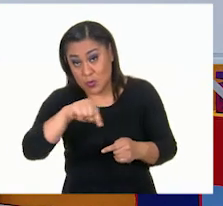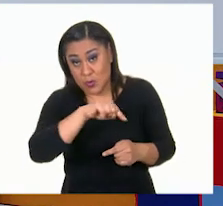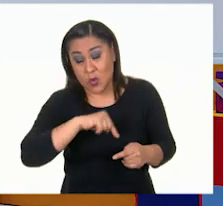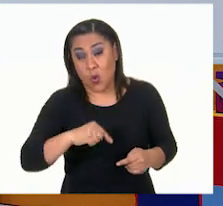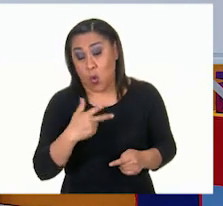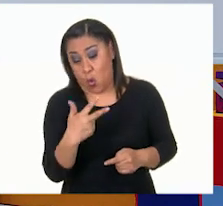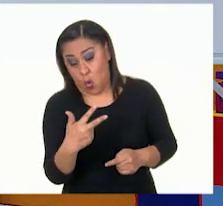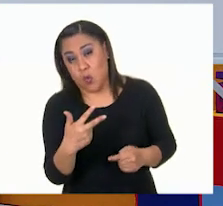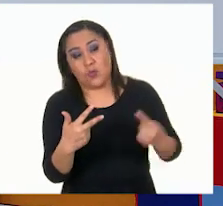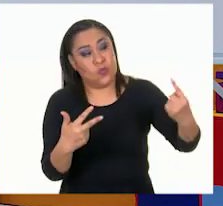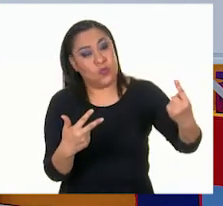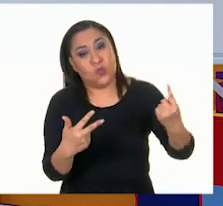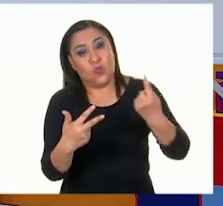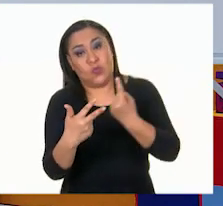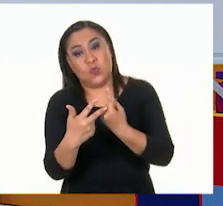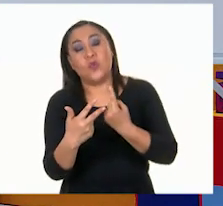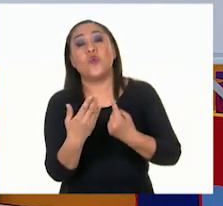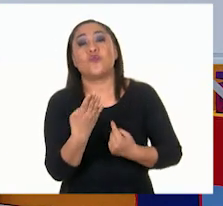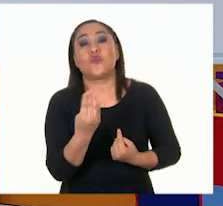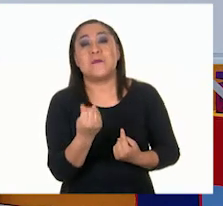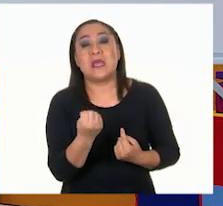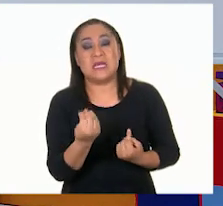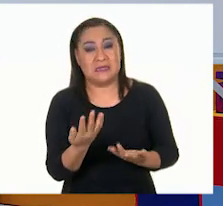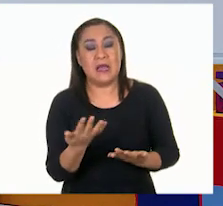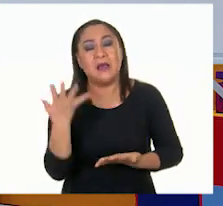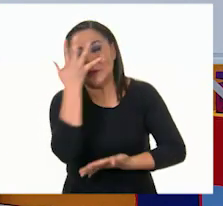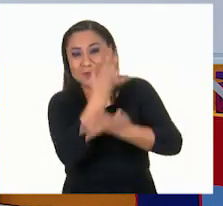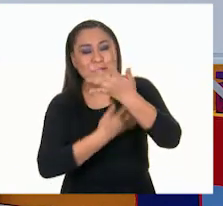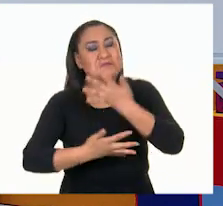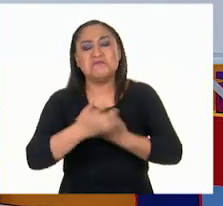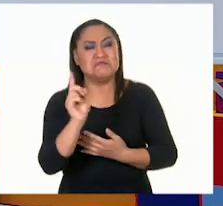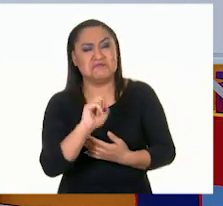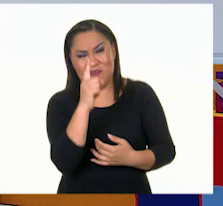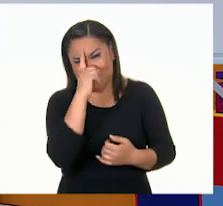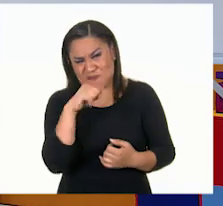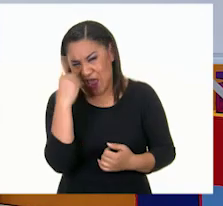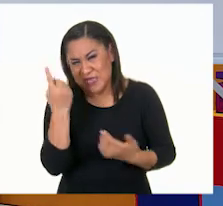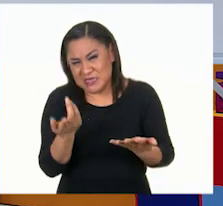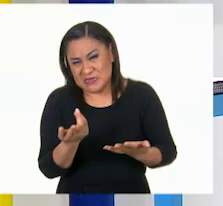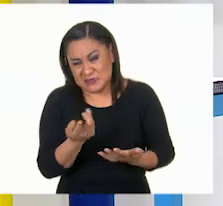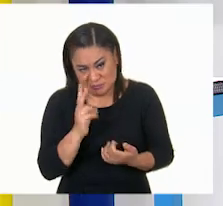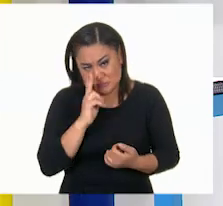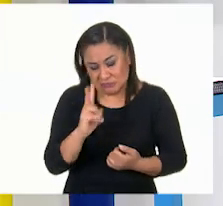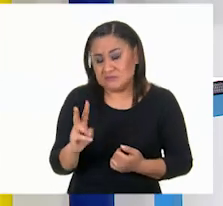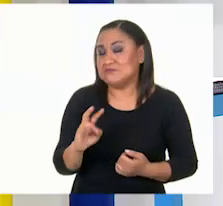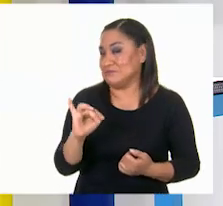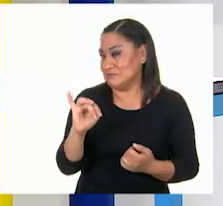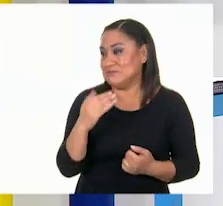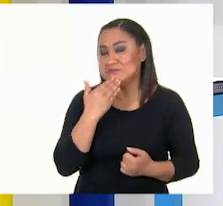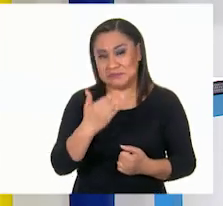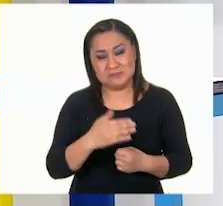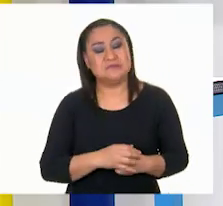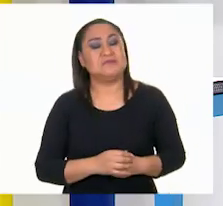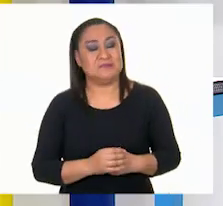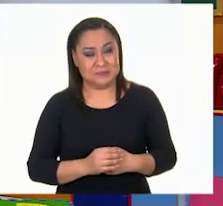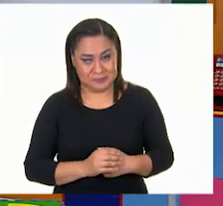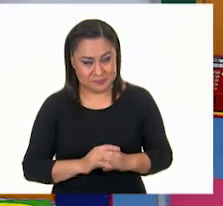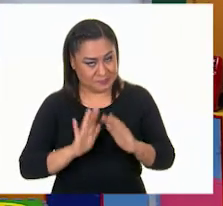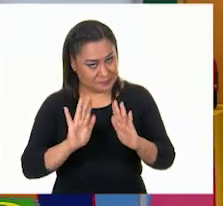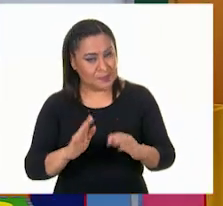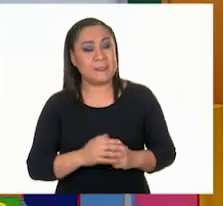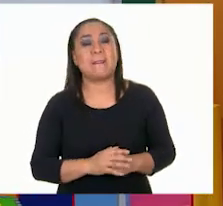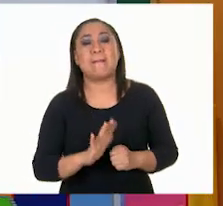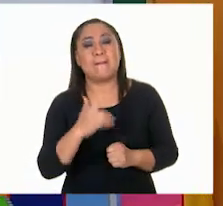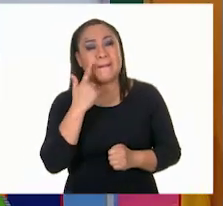más una. Son nueve. Y así no se pueden confundir. ¿Notaste, Erick? Exactamente. Muy bien, vamos a ponerlas. Y bueno,